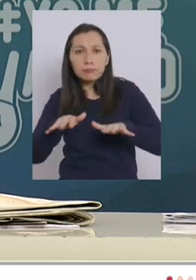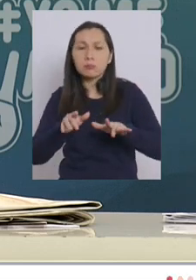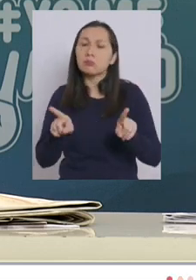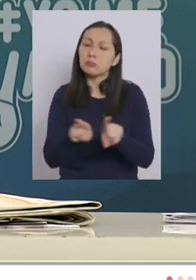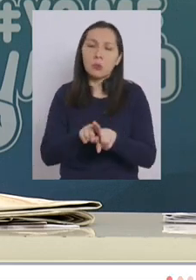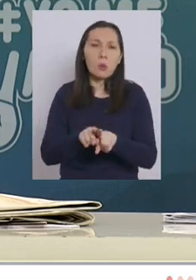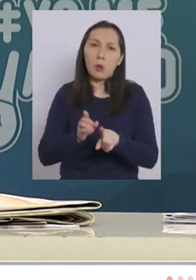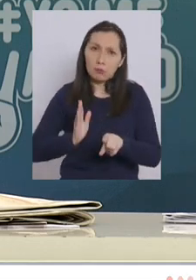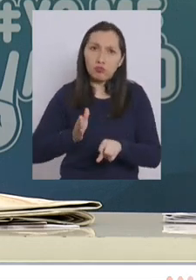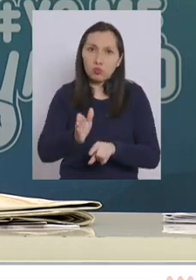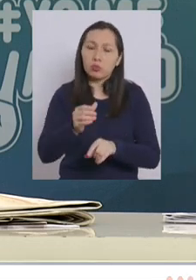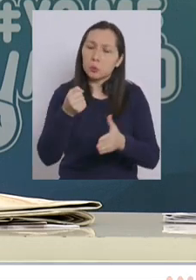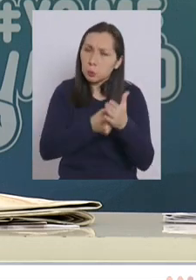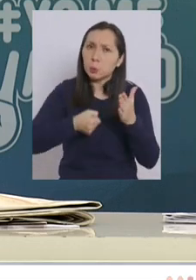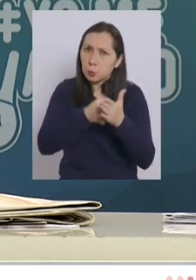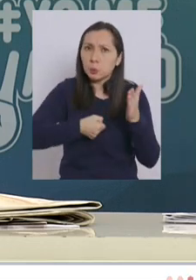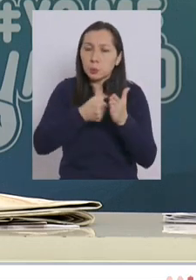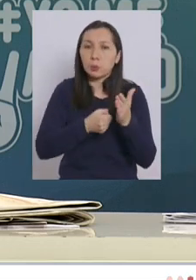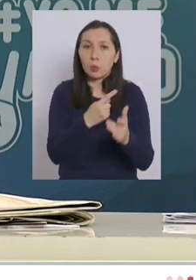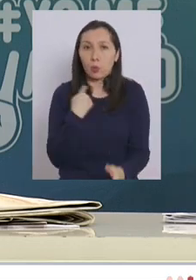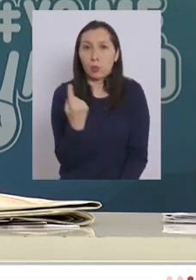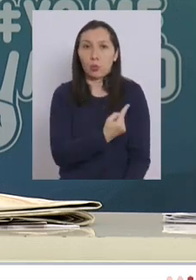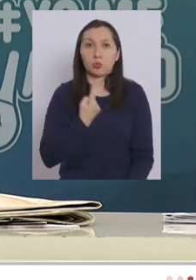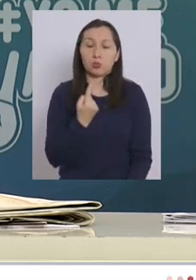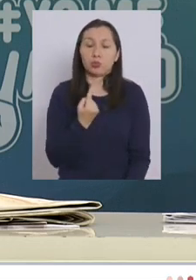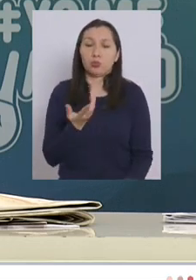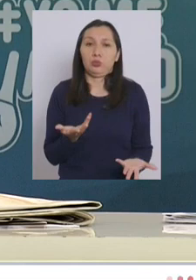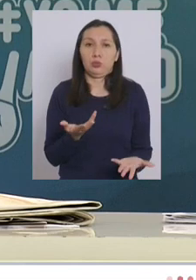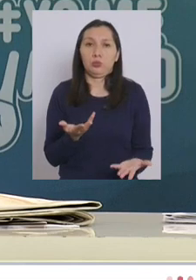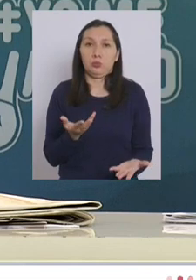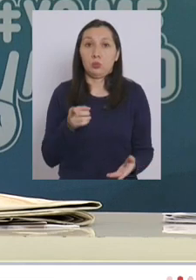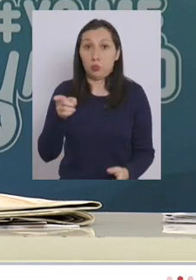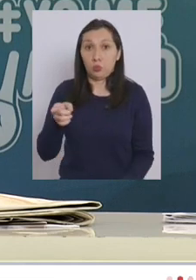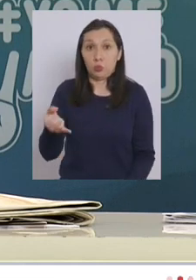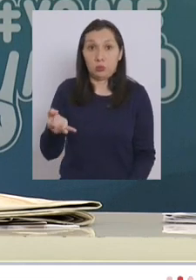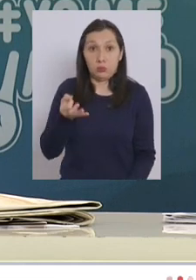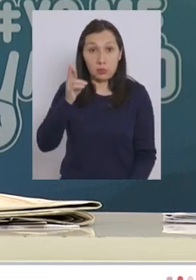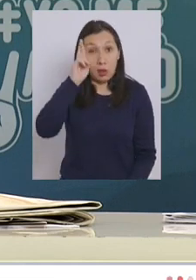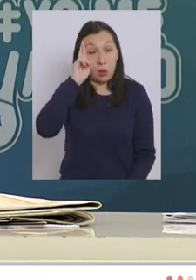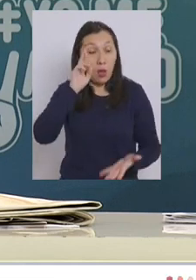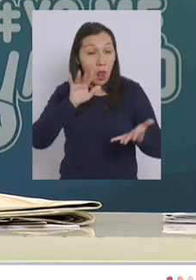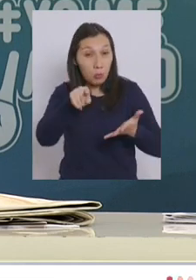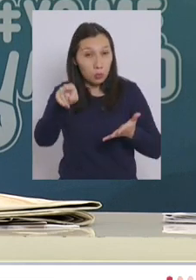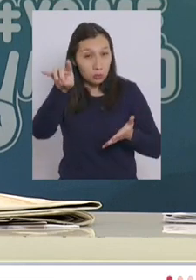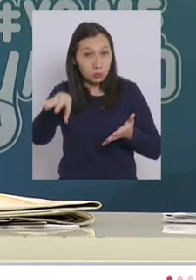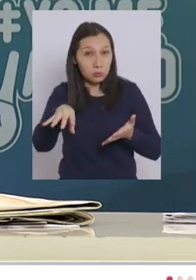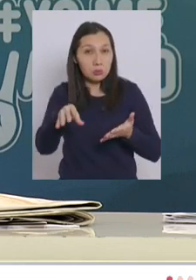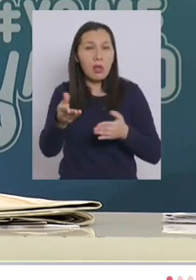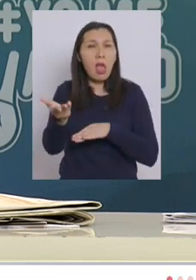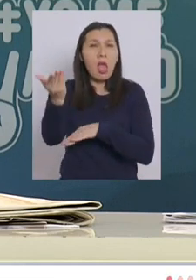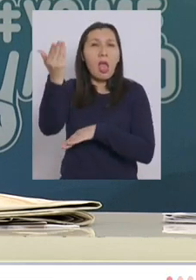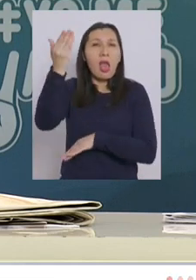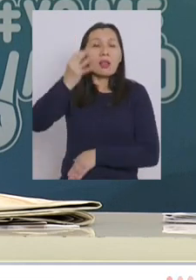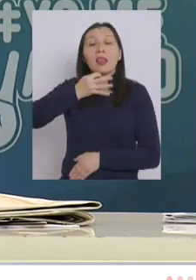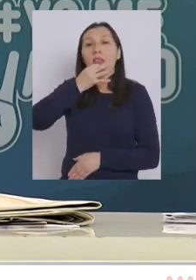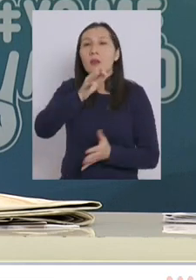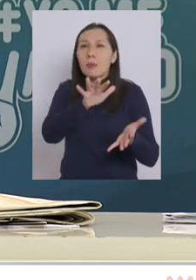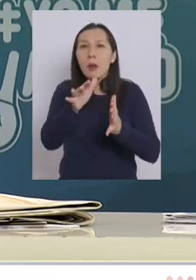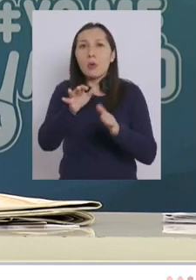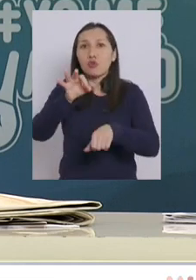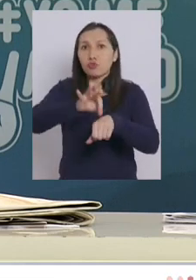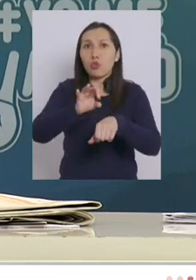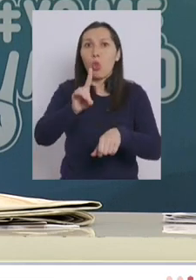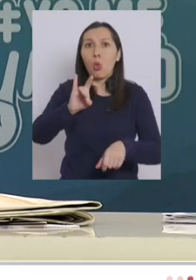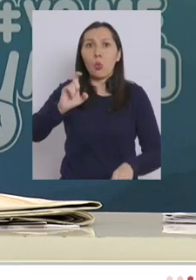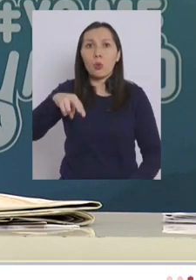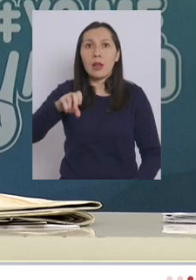dispuestos a seguir dando la batalla nosotros como usted recuerda quizás hicimos una predicción la hizo el doctor